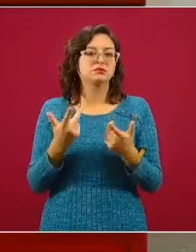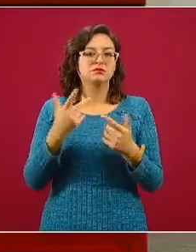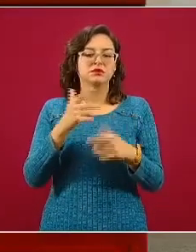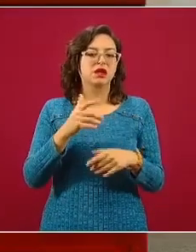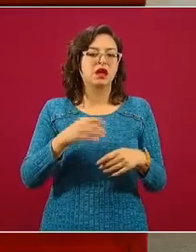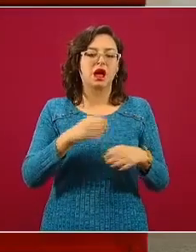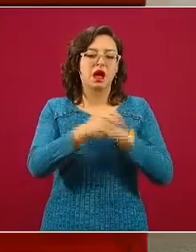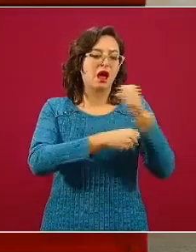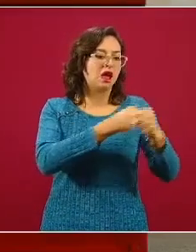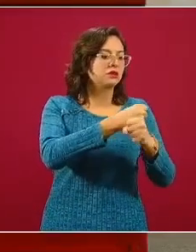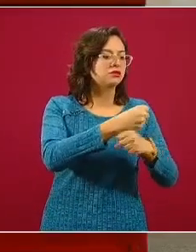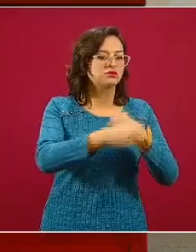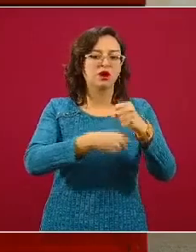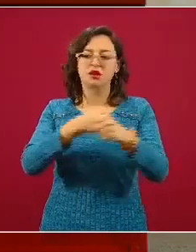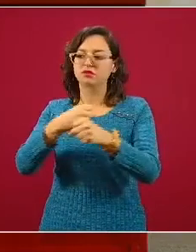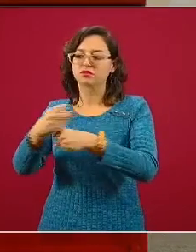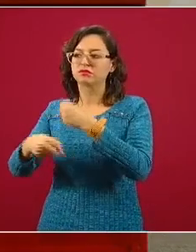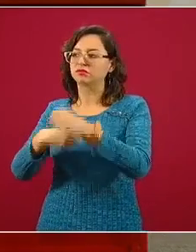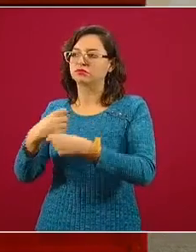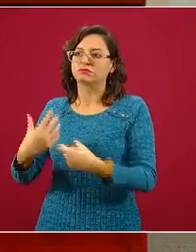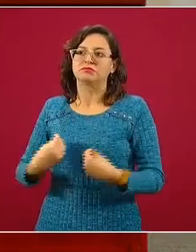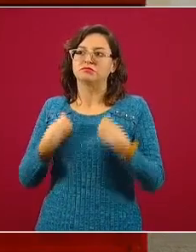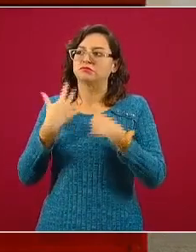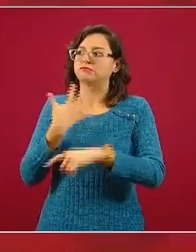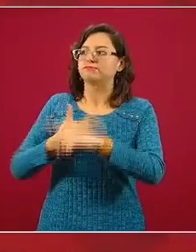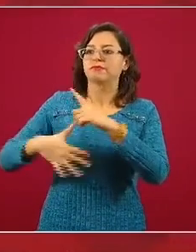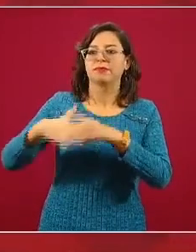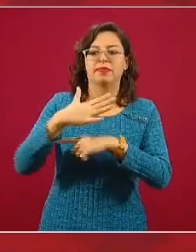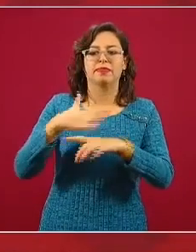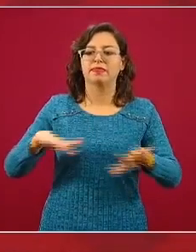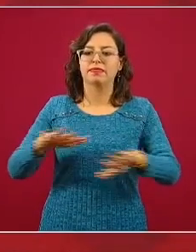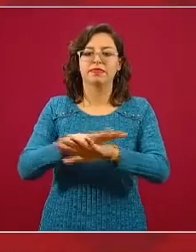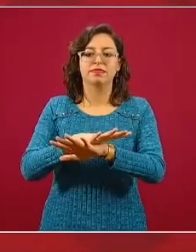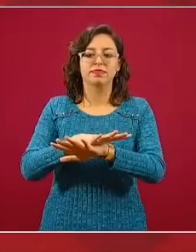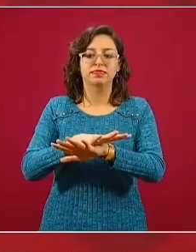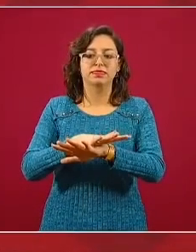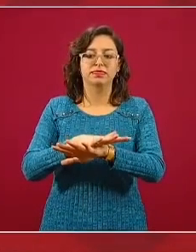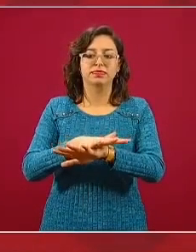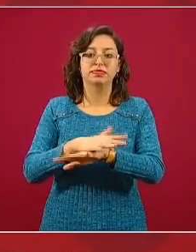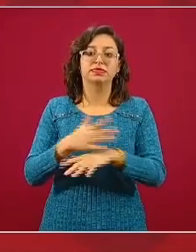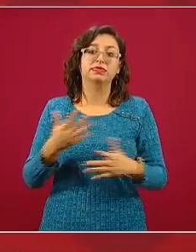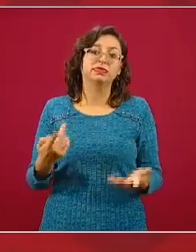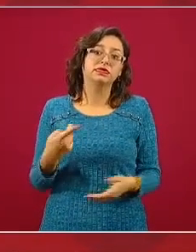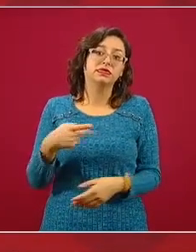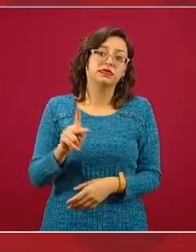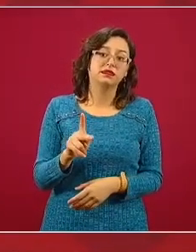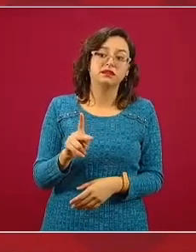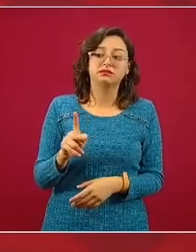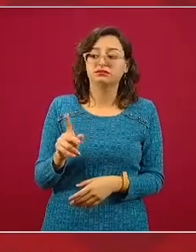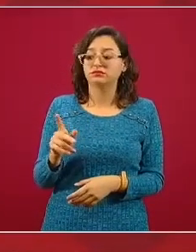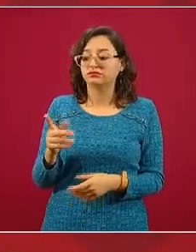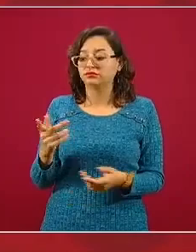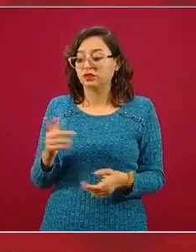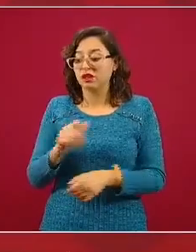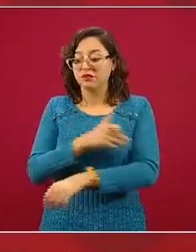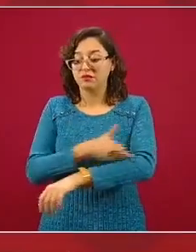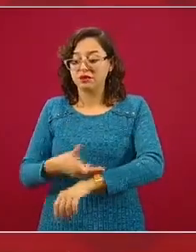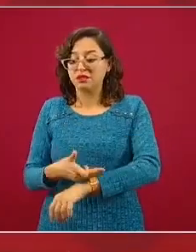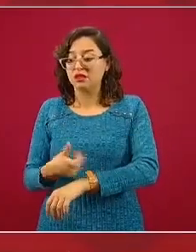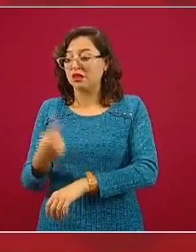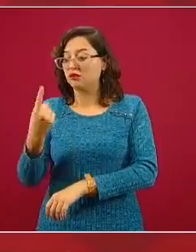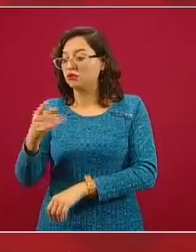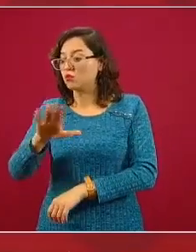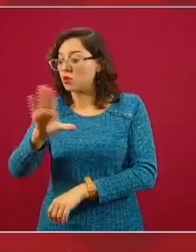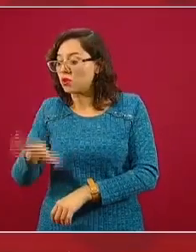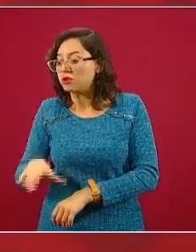Quienes han perdido a un ser querido o tan solo conozcan a alguien que ha perdido un ser querido o acaso es